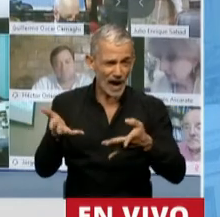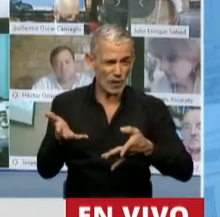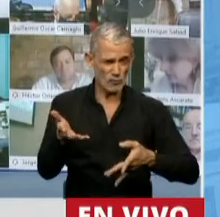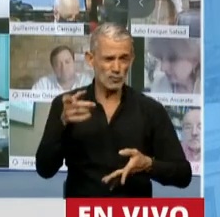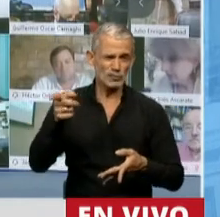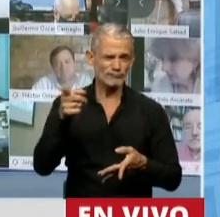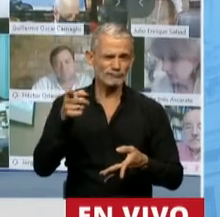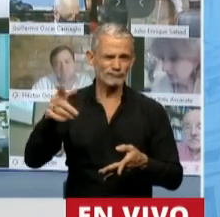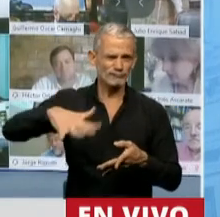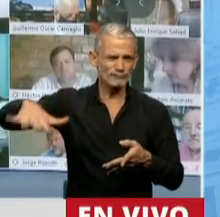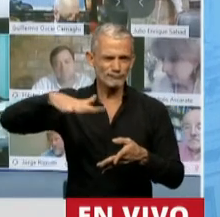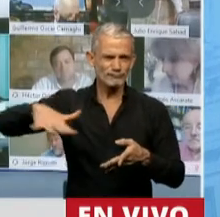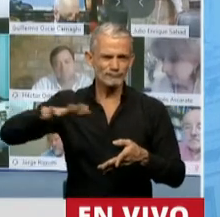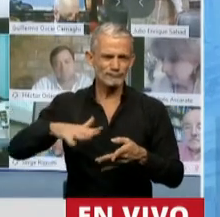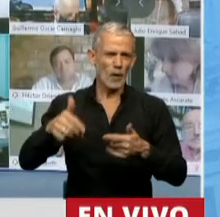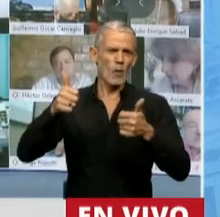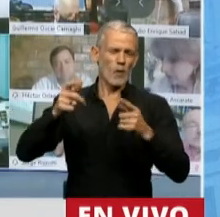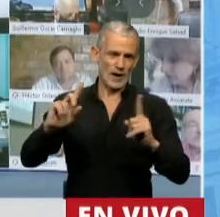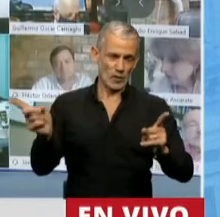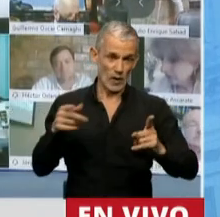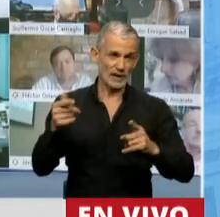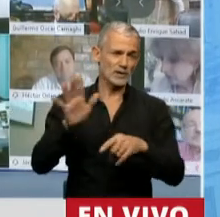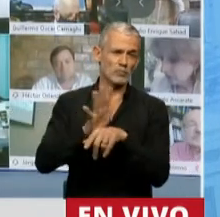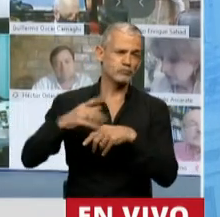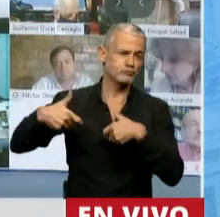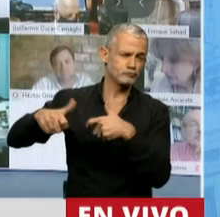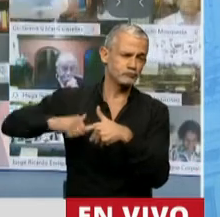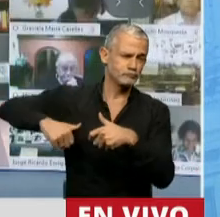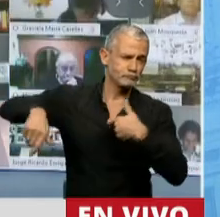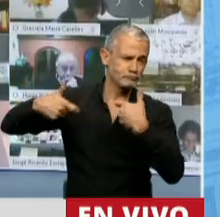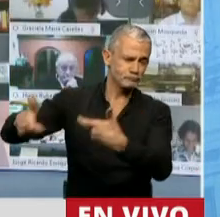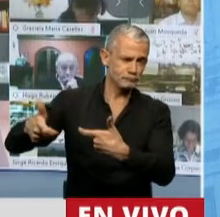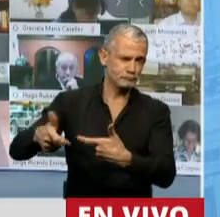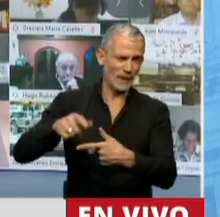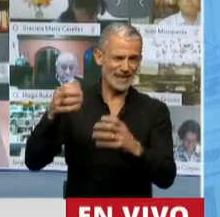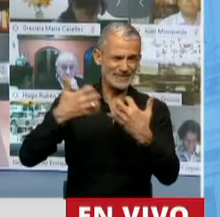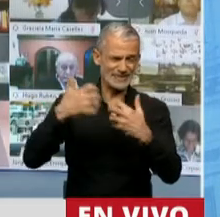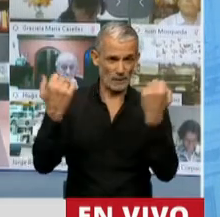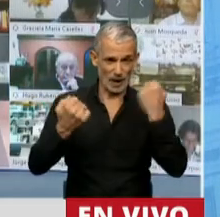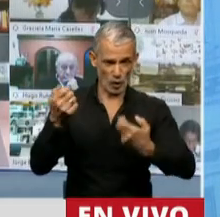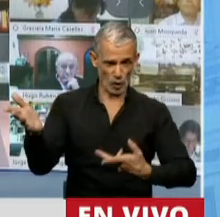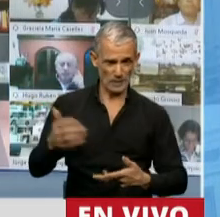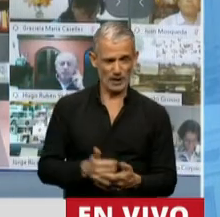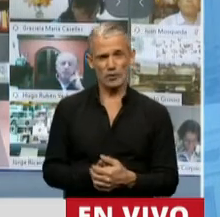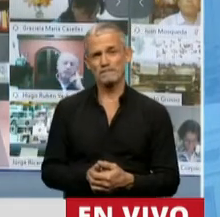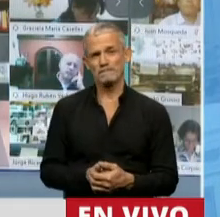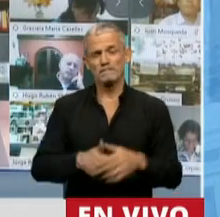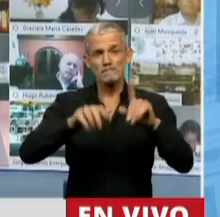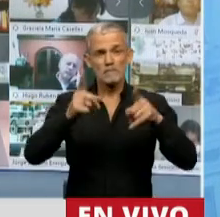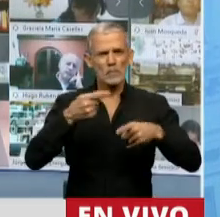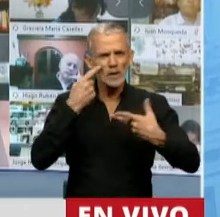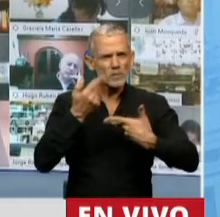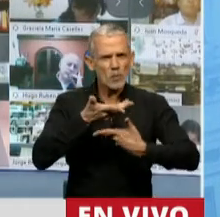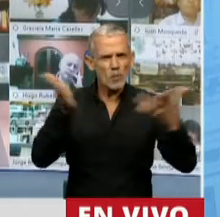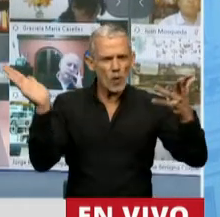y sin dudas, señor presidente, son la cloaca de nuestro sistema económico. También quedó al descubierto el